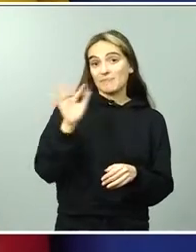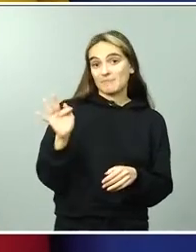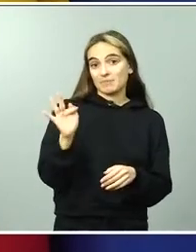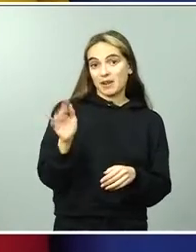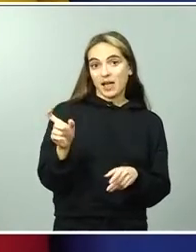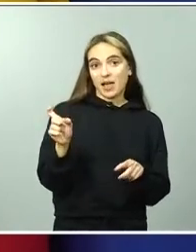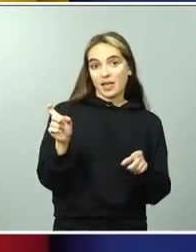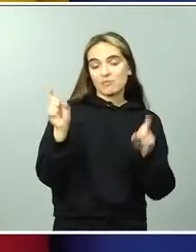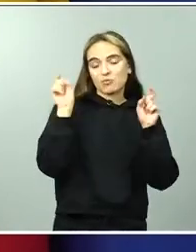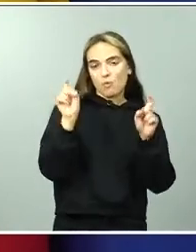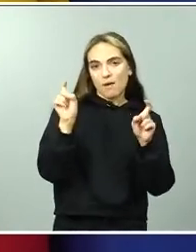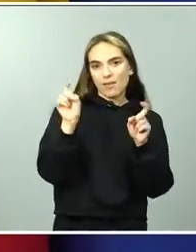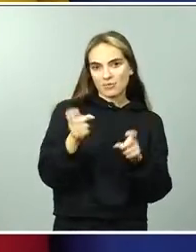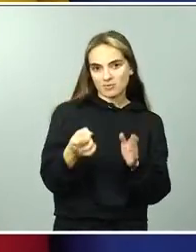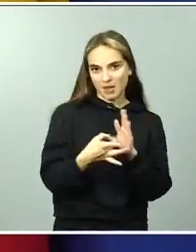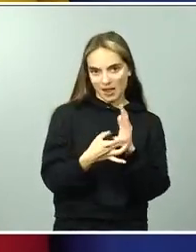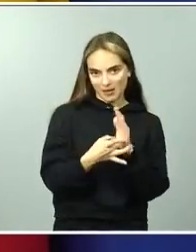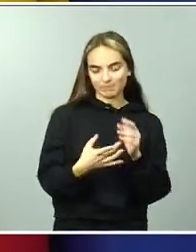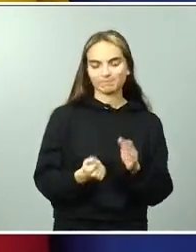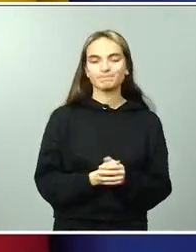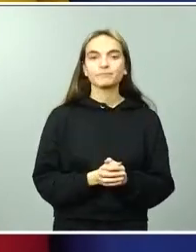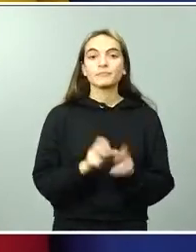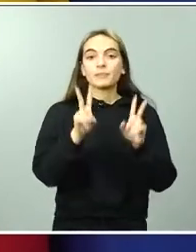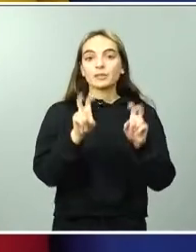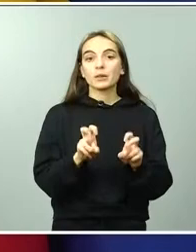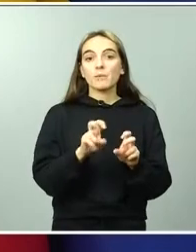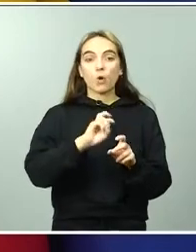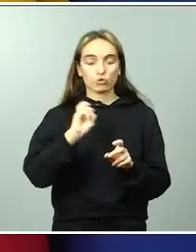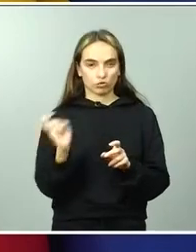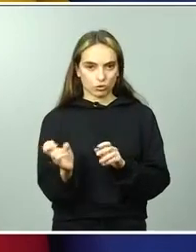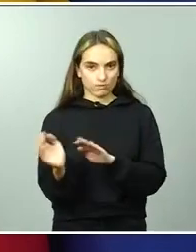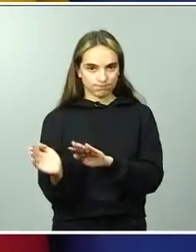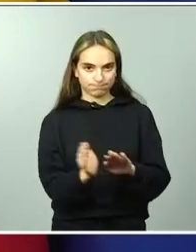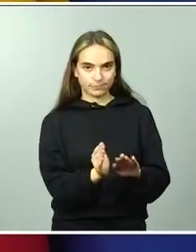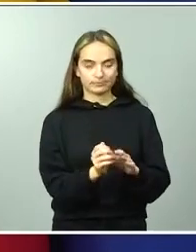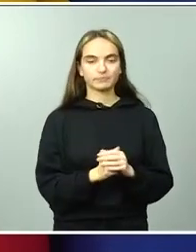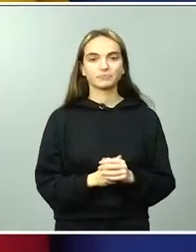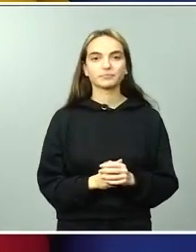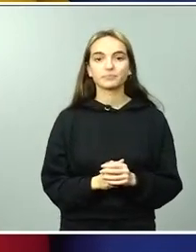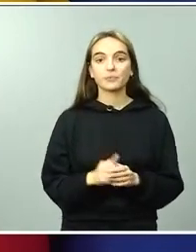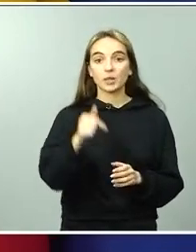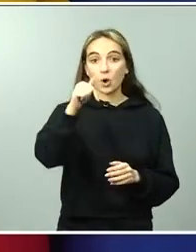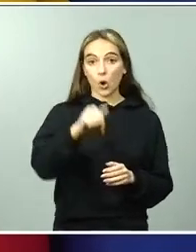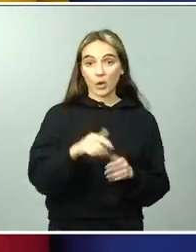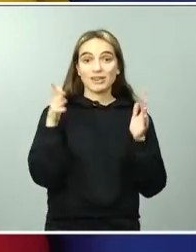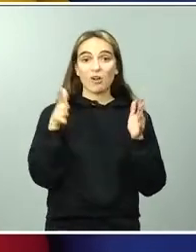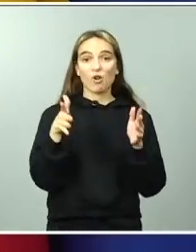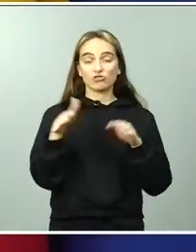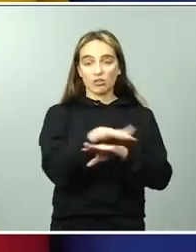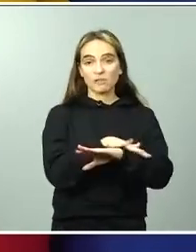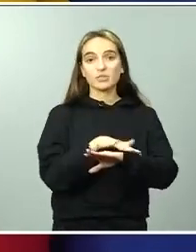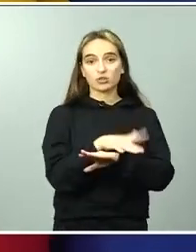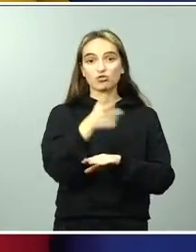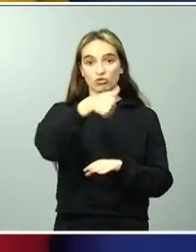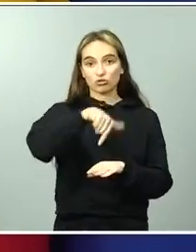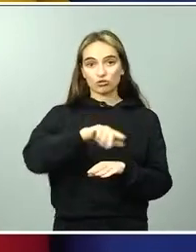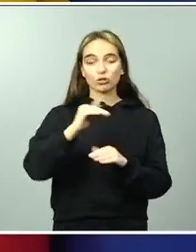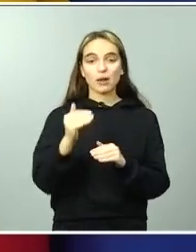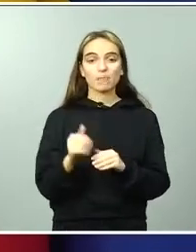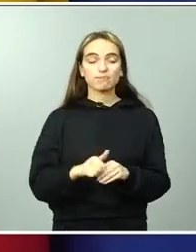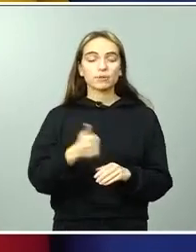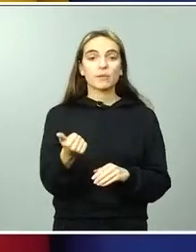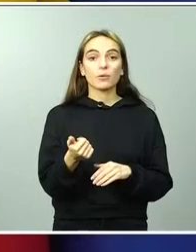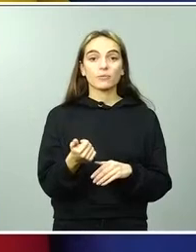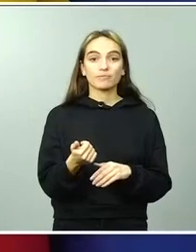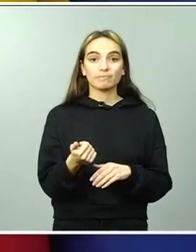segundo tema que les quería trasladar es que hoy hemos aprobado también en el Consejo de Ministros el anteproyecto de la Ley de